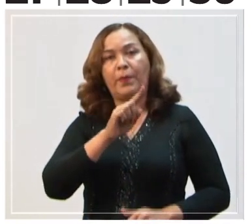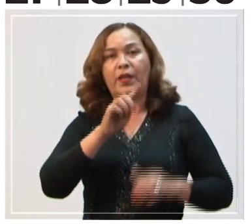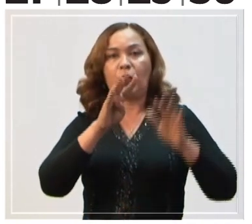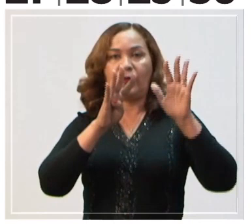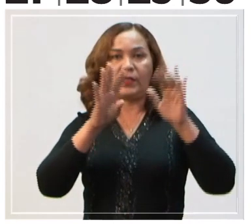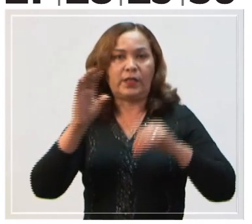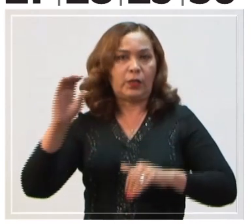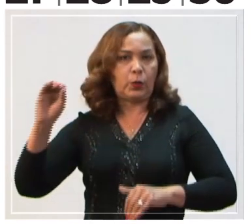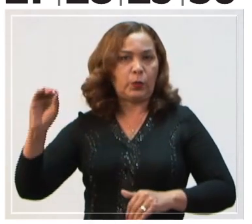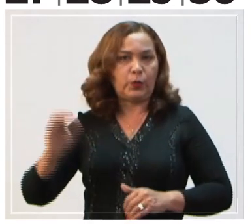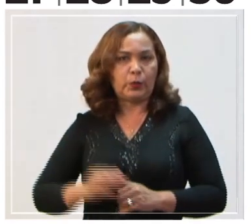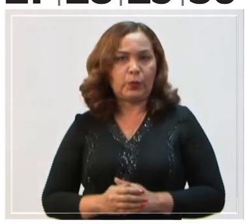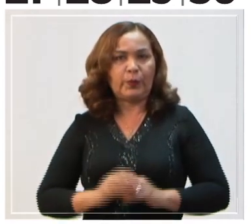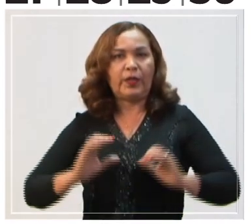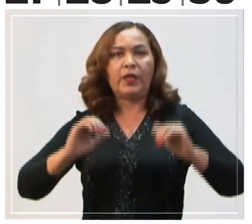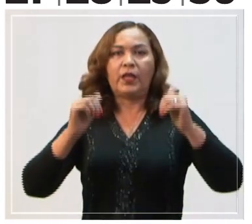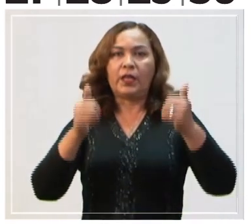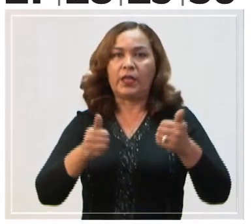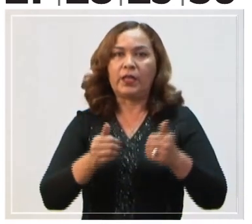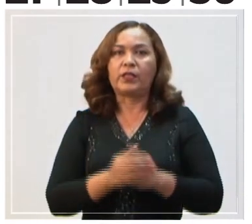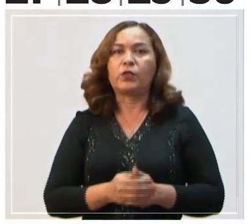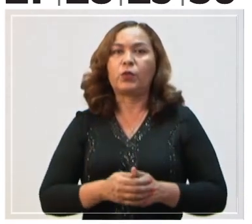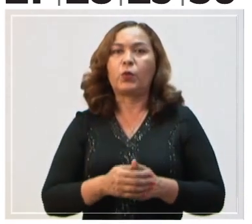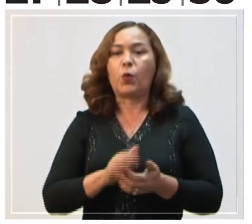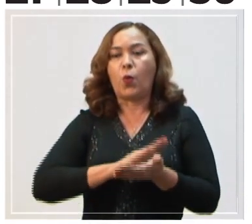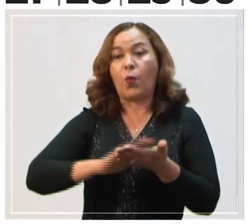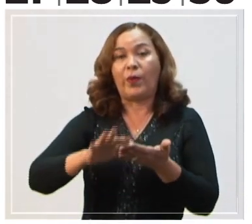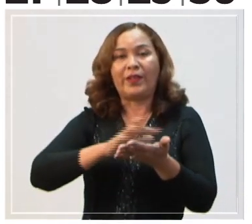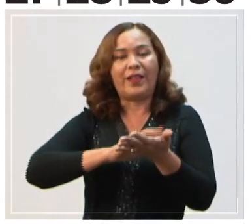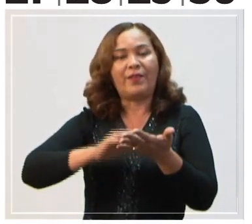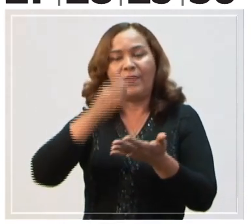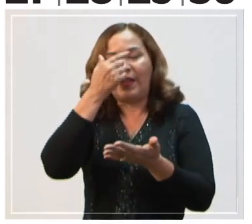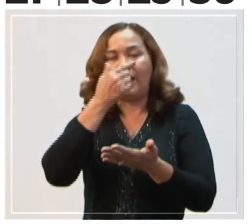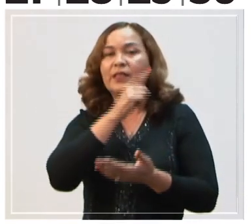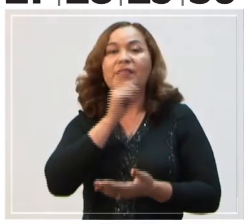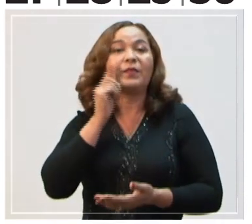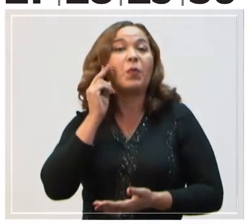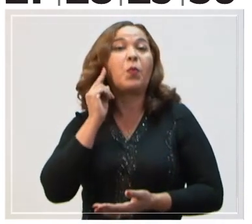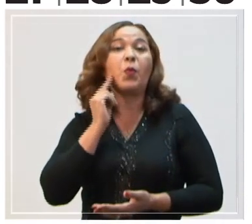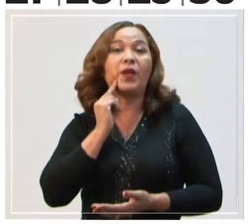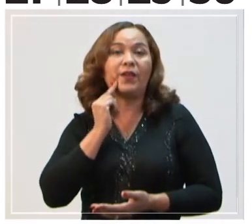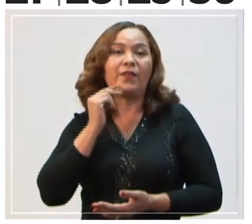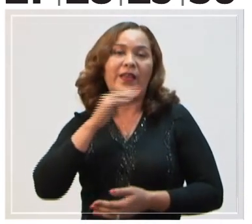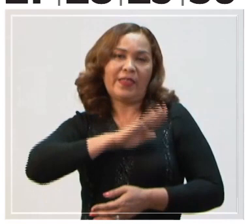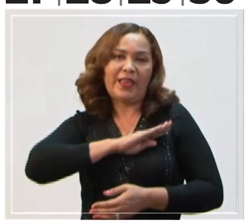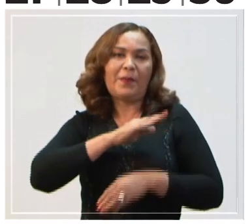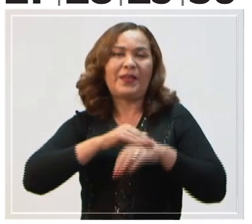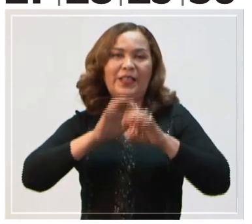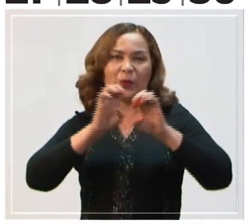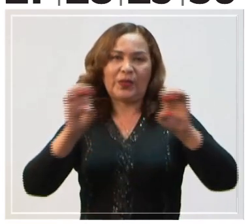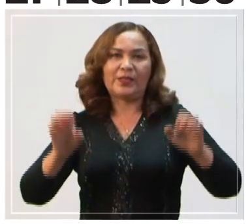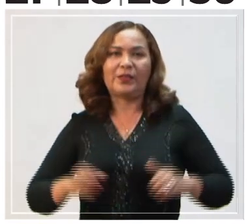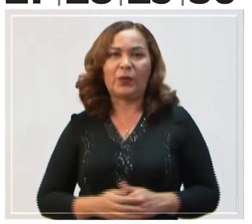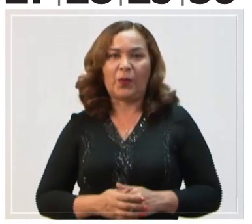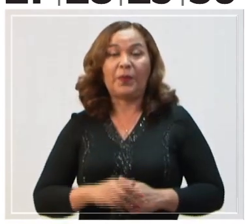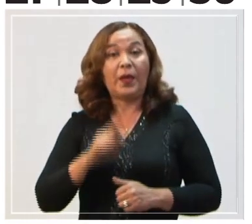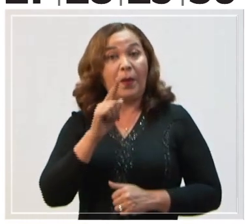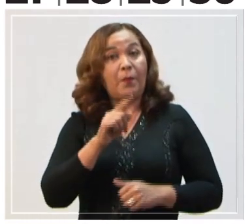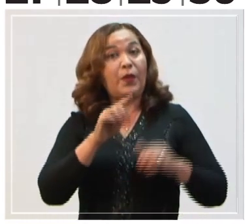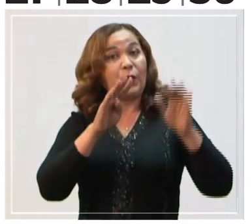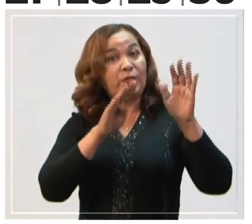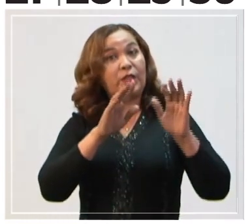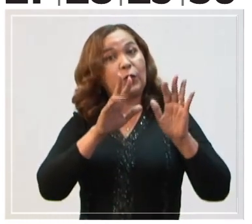Inauguración de la imprenta Braille, Simón Bolívar del Ministerio de Educación, 1983.